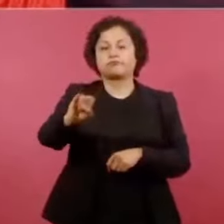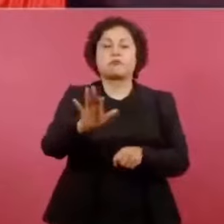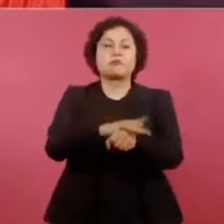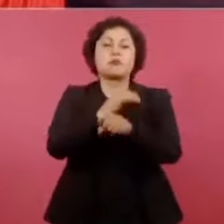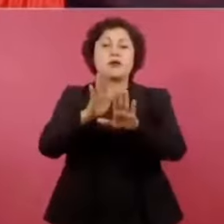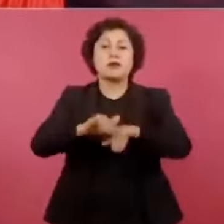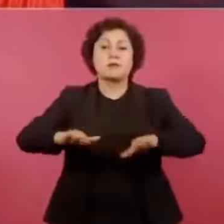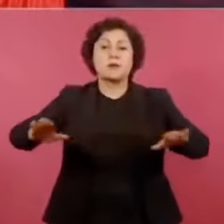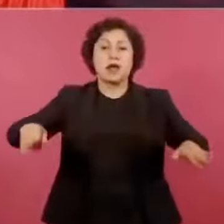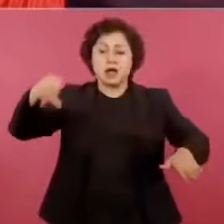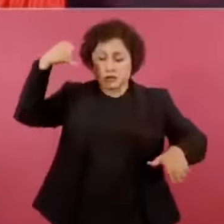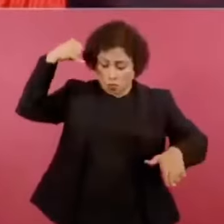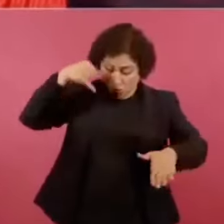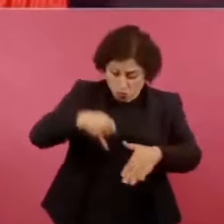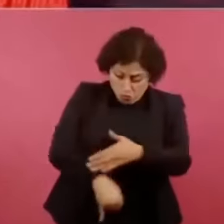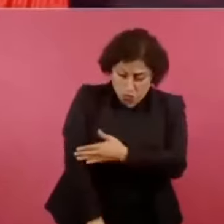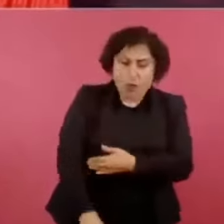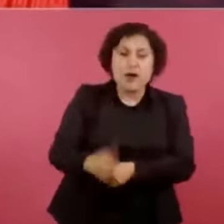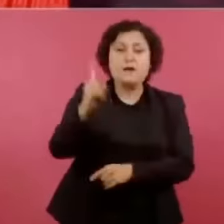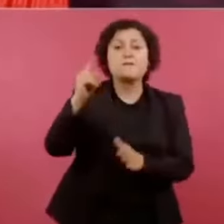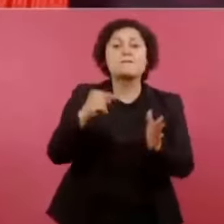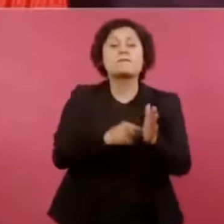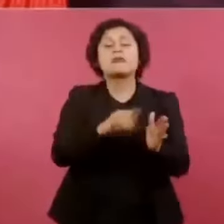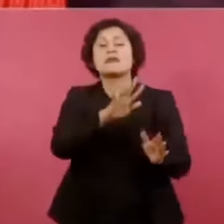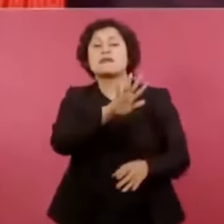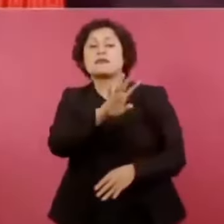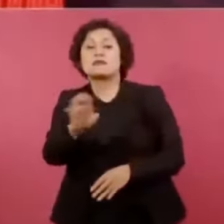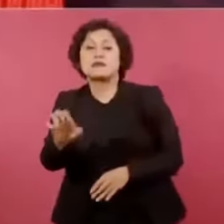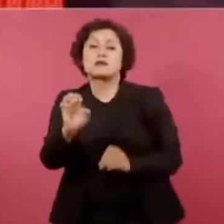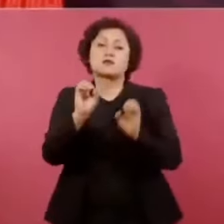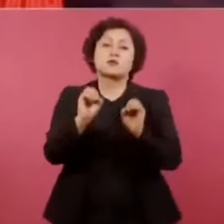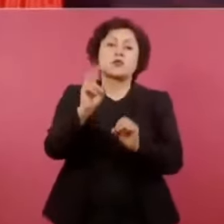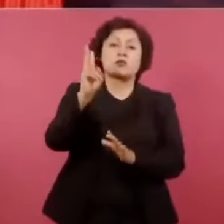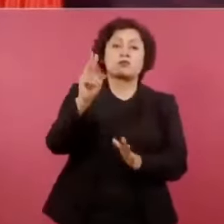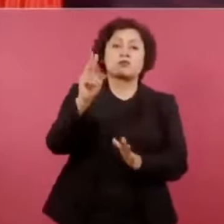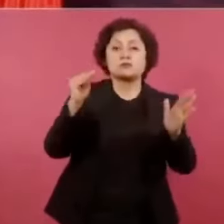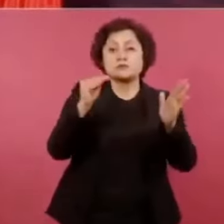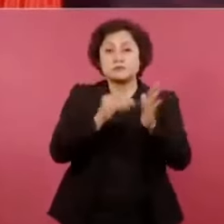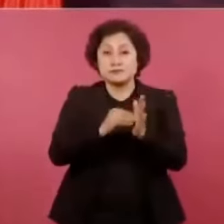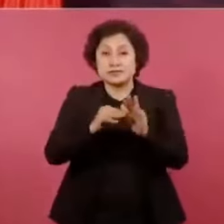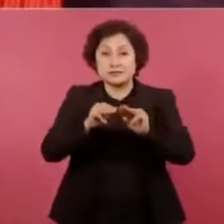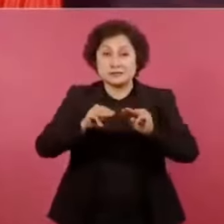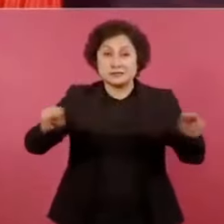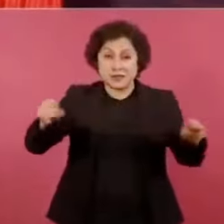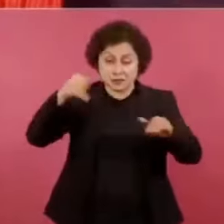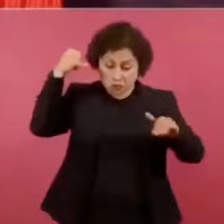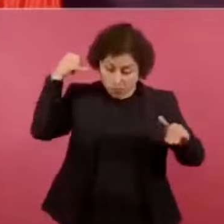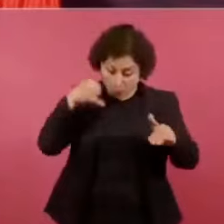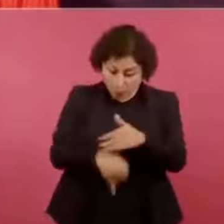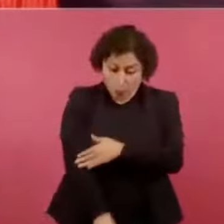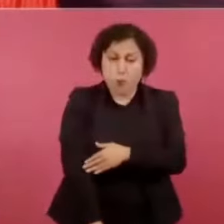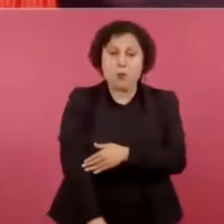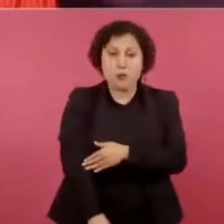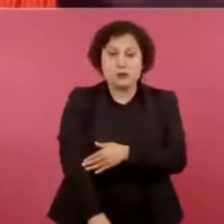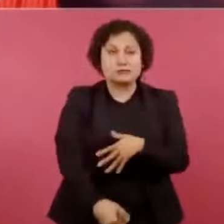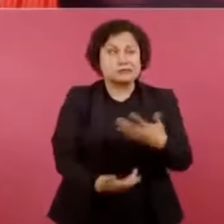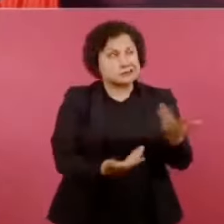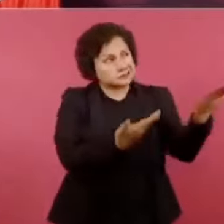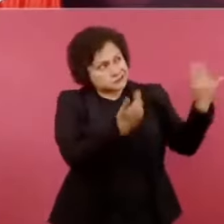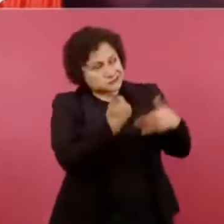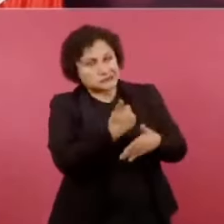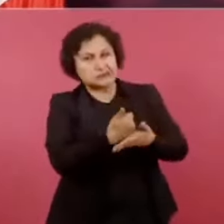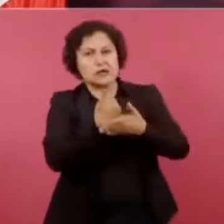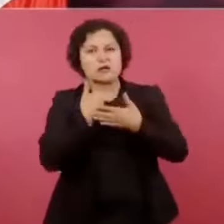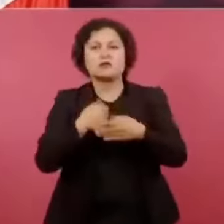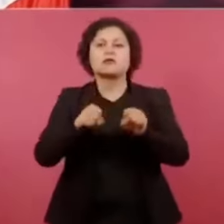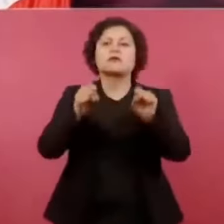metros y estamos pidiendo también apoyo a Francia,